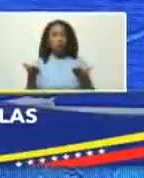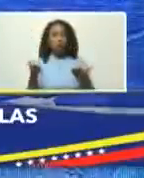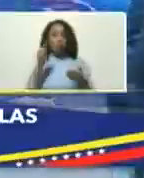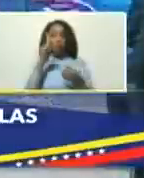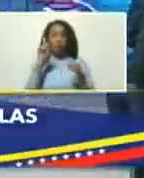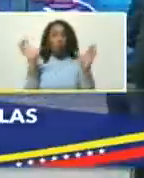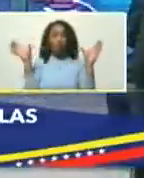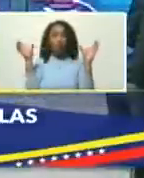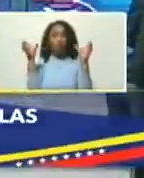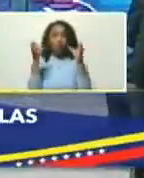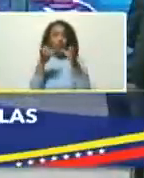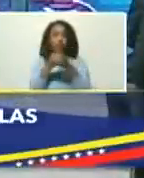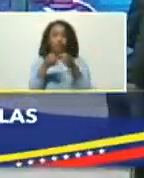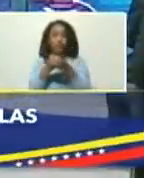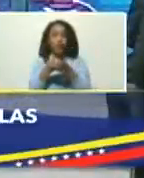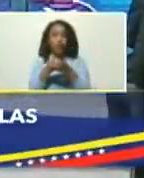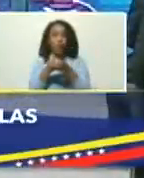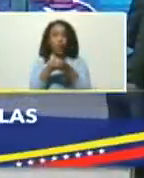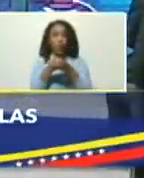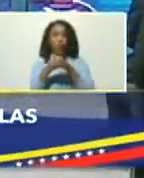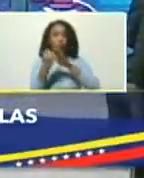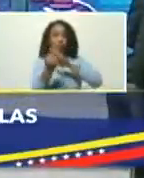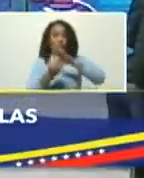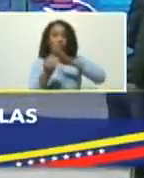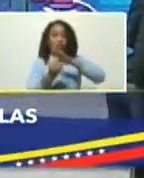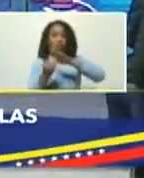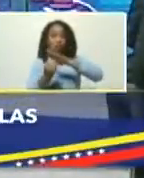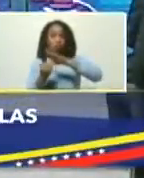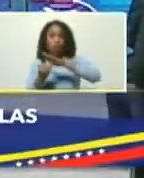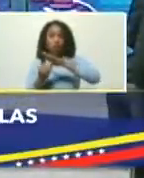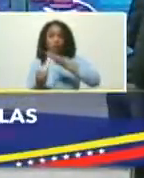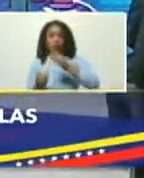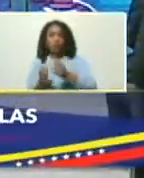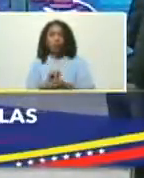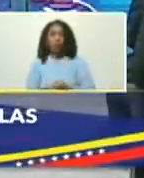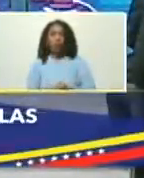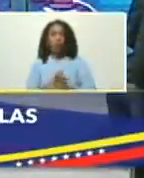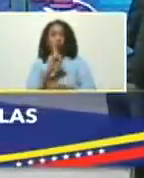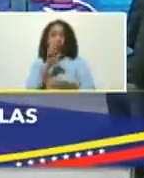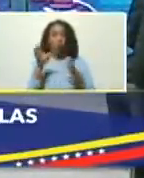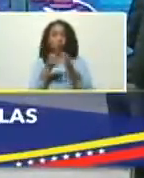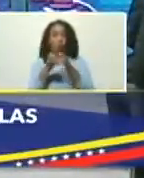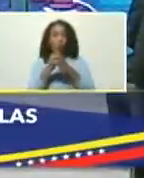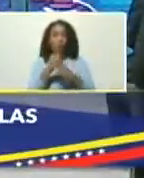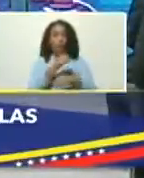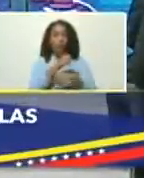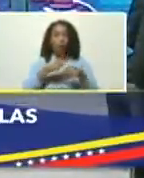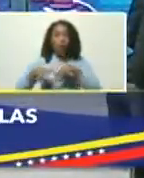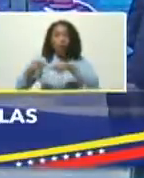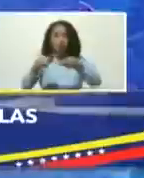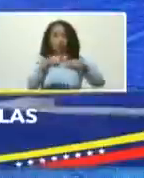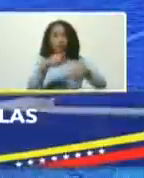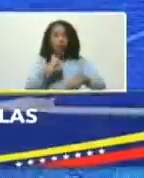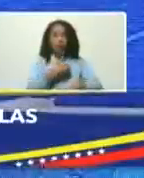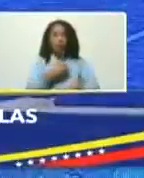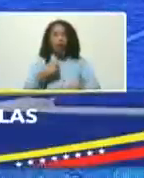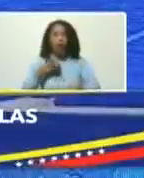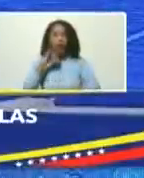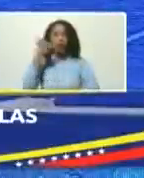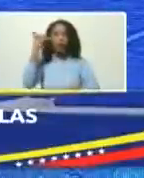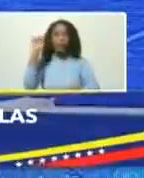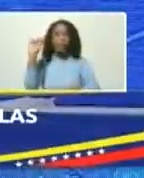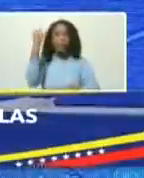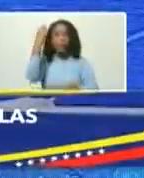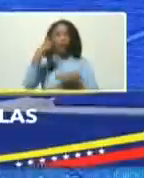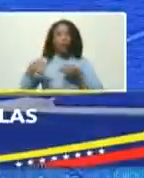conjunto de instituciones y un conjunto de zonas y yo quisiera anunciar en primer